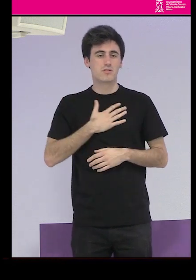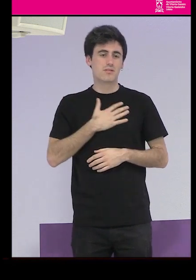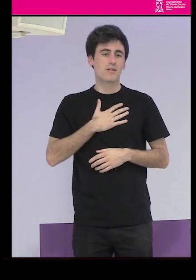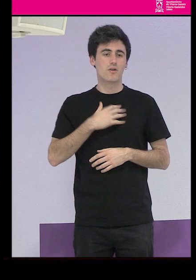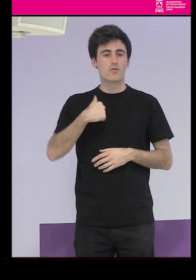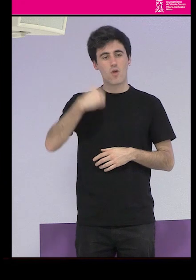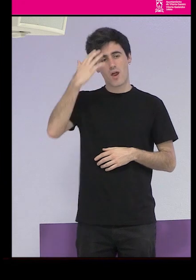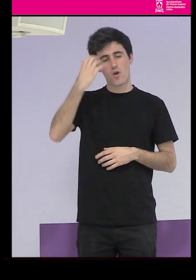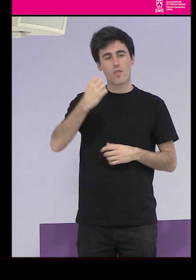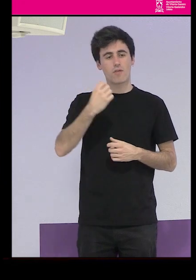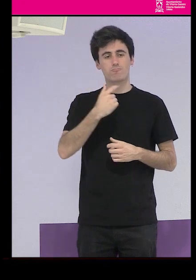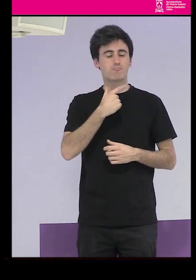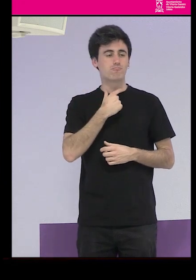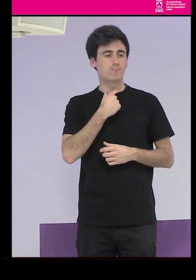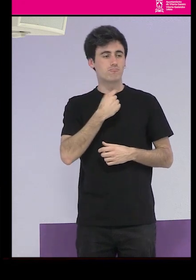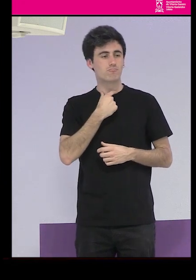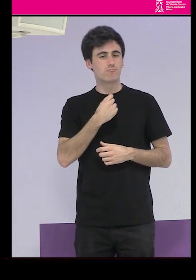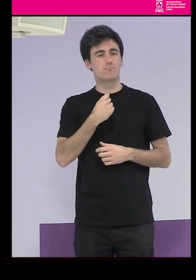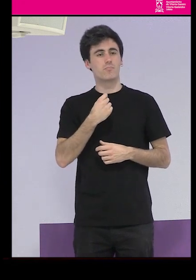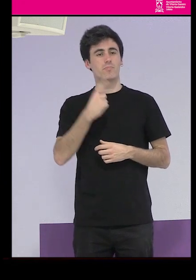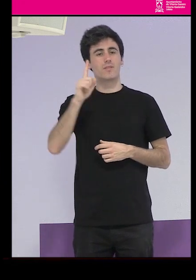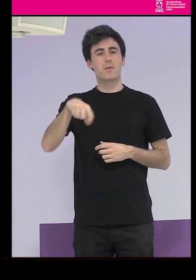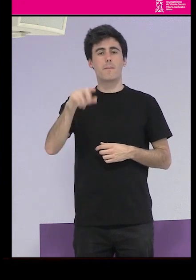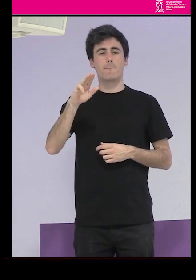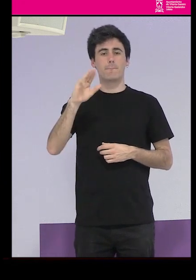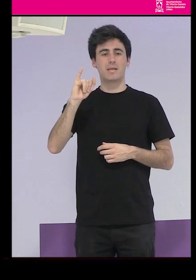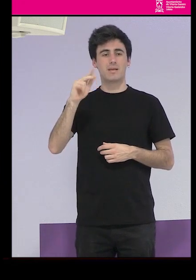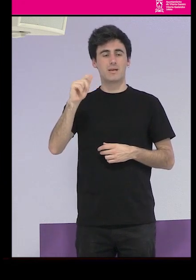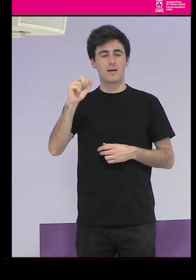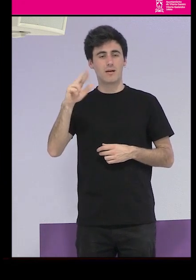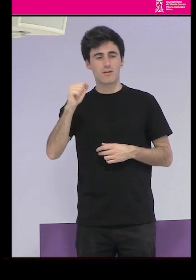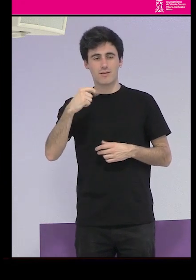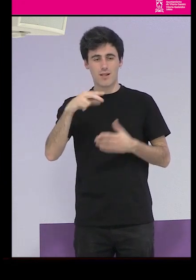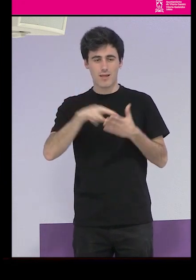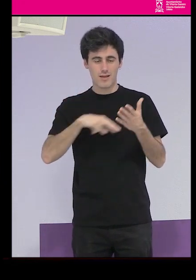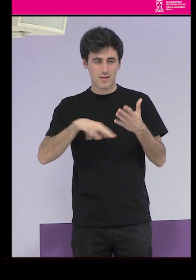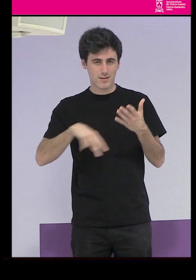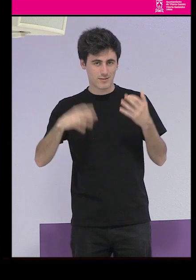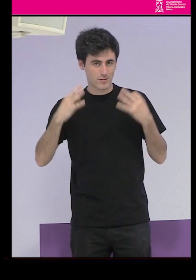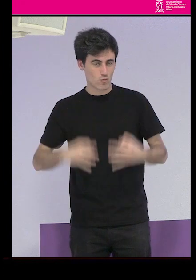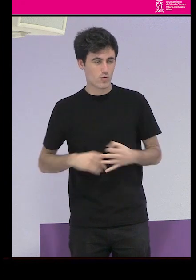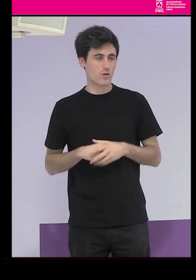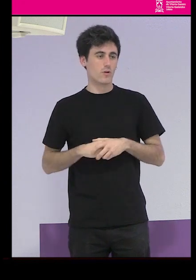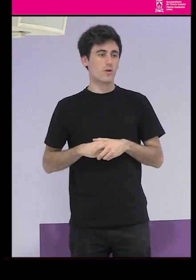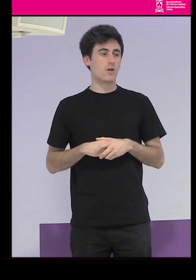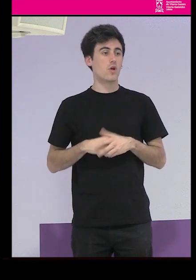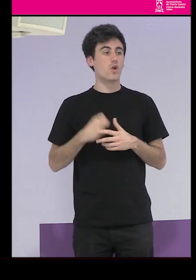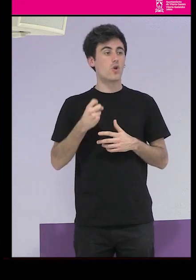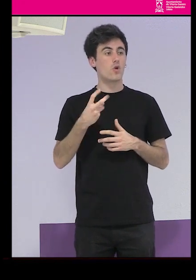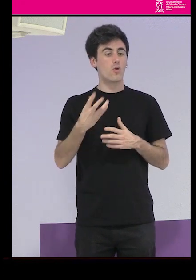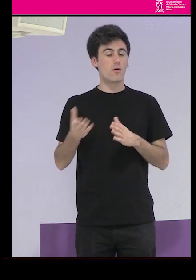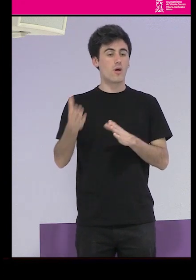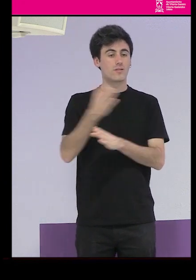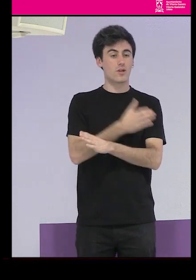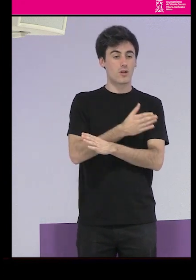recordar con mucho gusto y vamos a leer Picara también y además los números anteriores están todos arriba